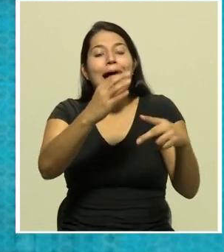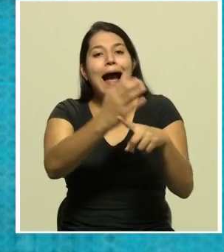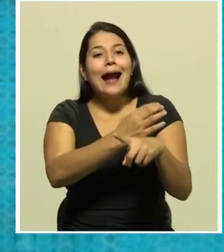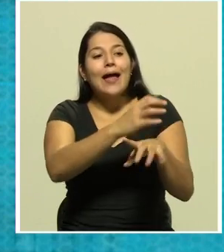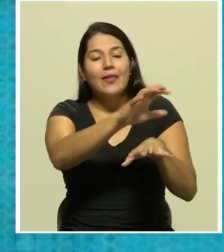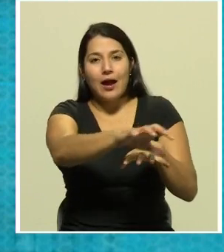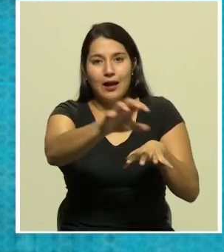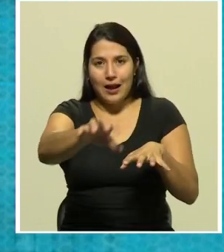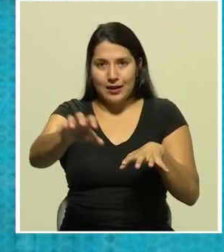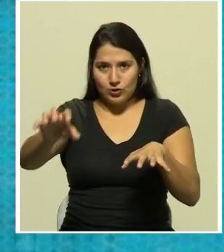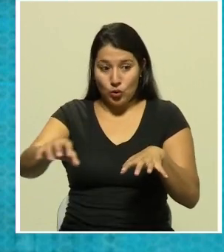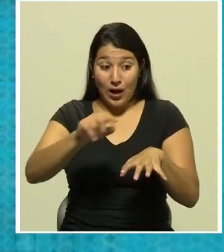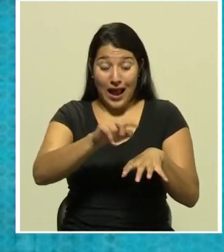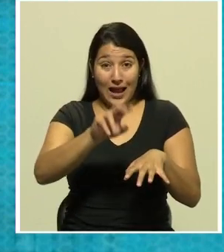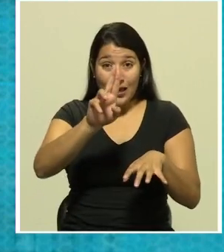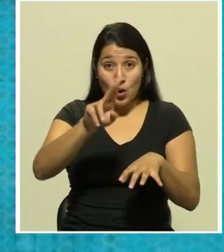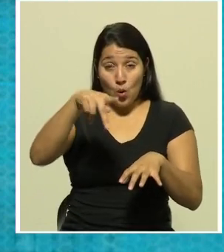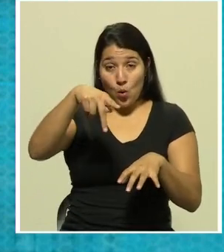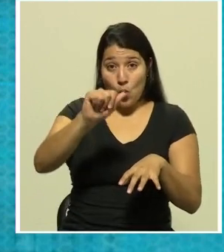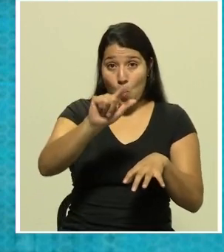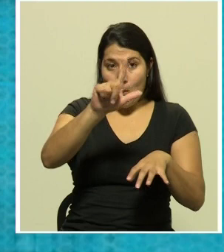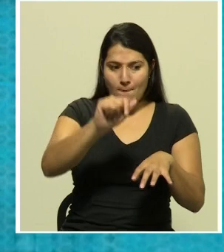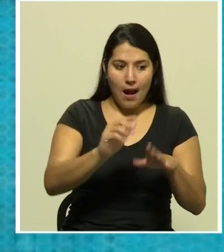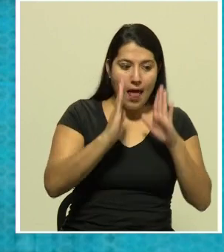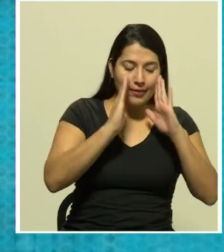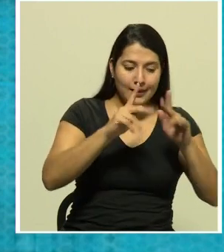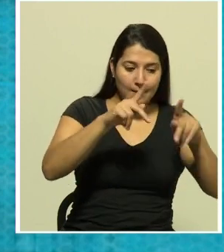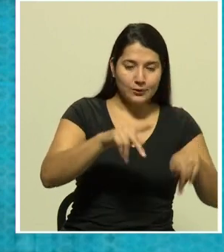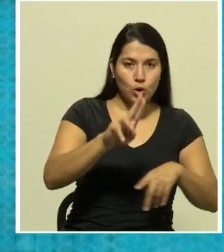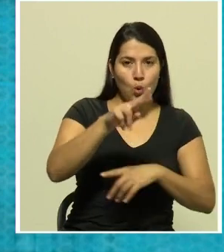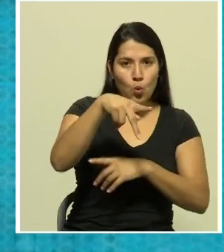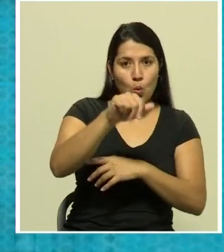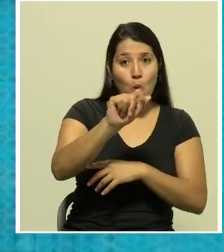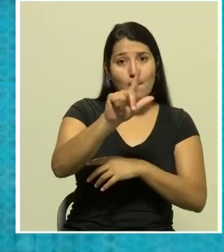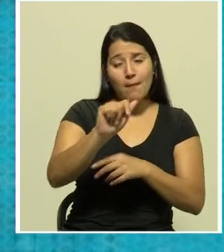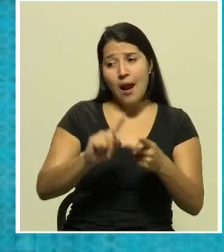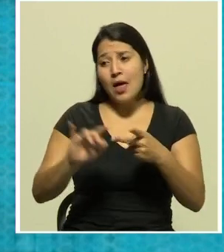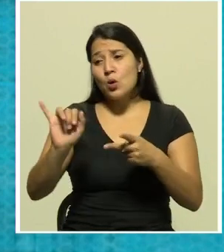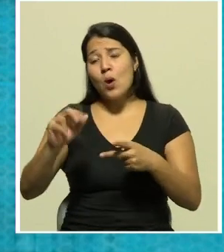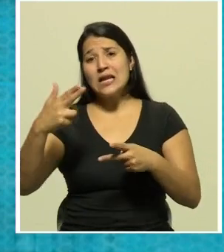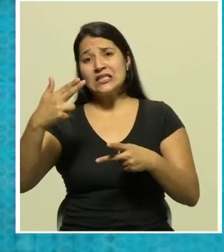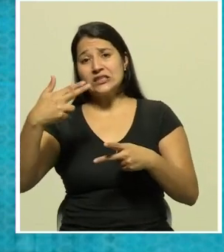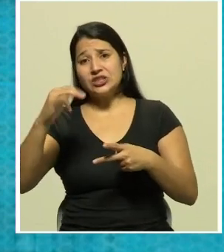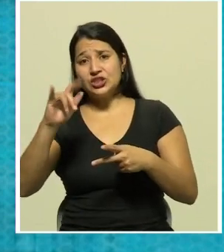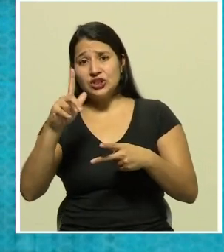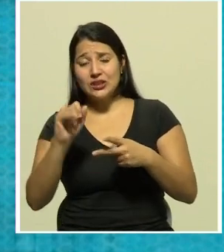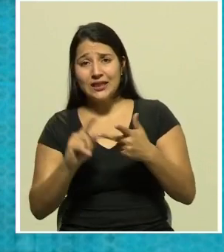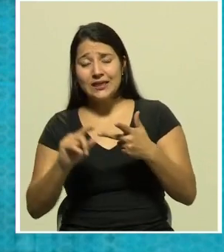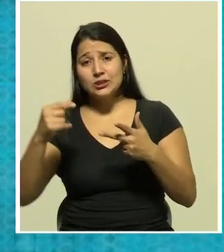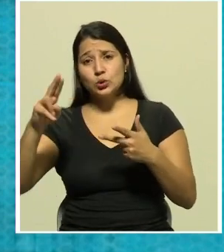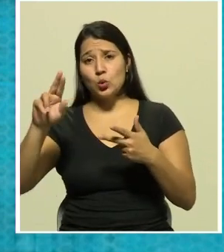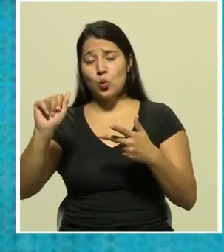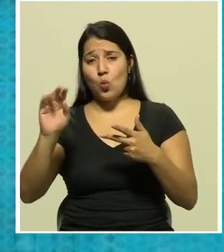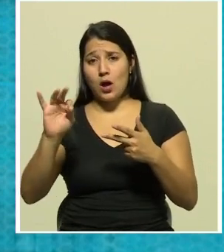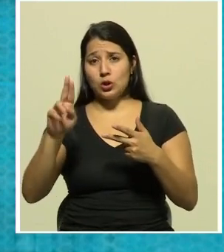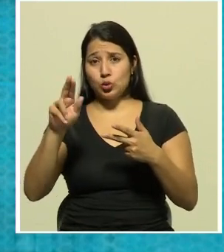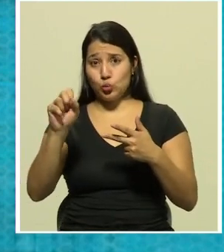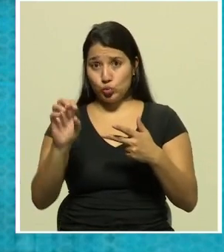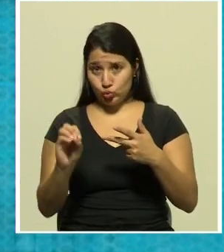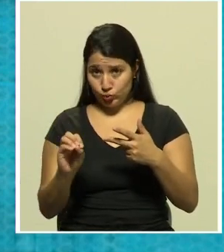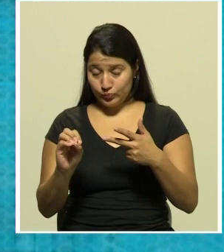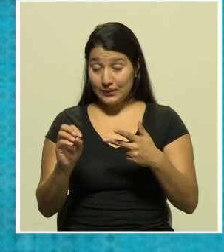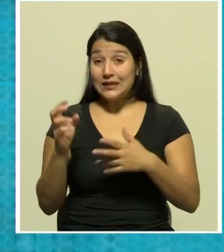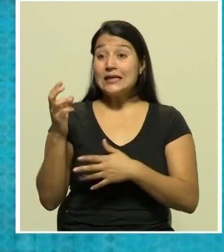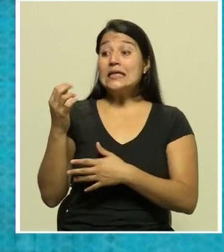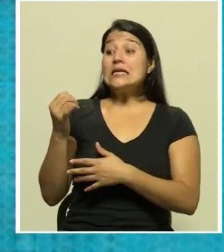hacen su propio albefes con los de Upala. Los de Chiles también, los de Huatuzo también, en caso que se den esas cosas. Y en el caso